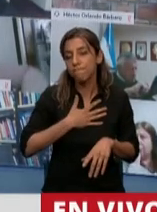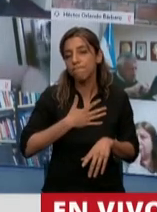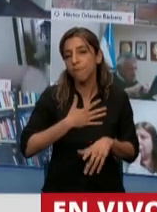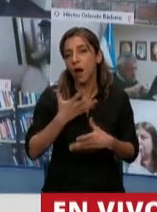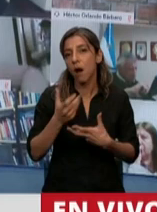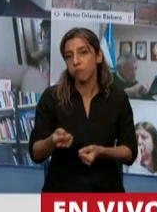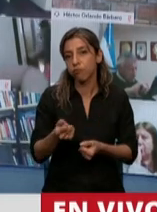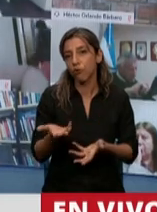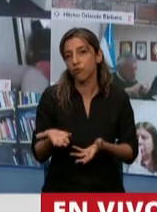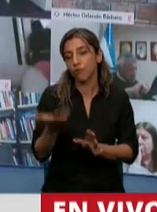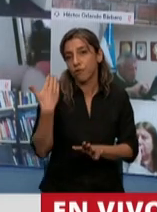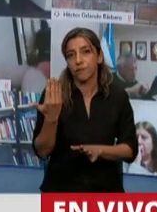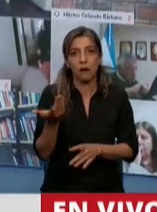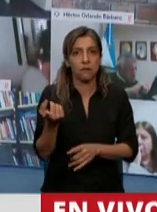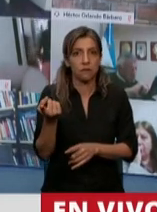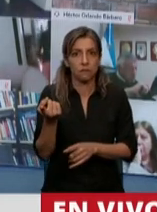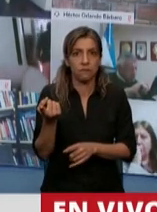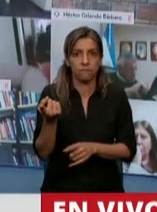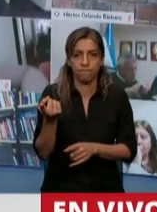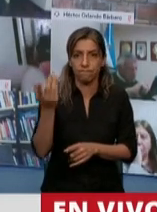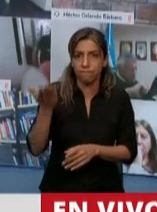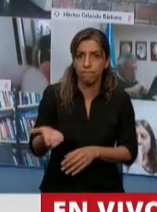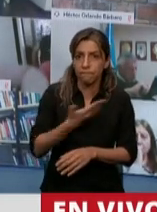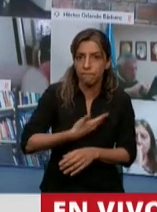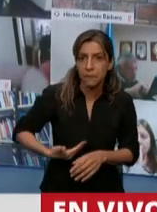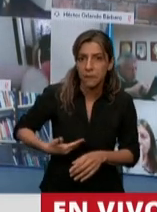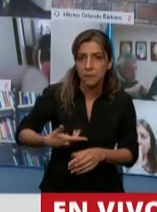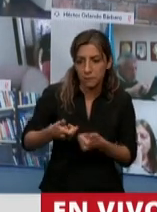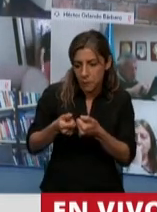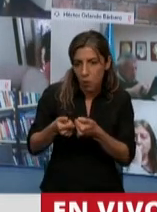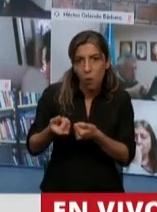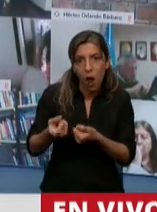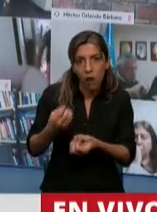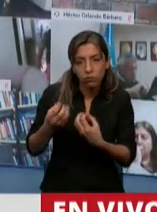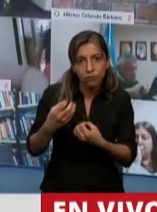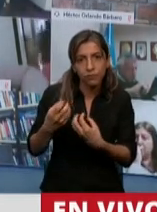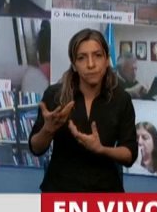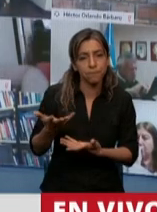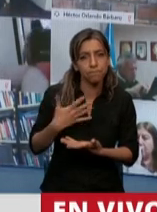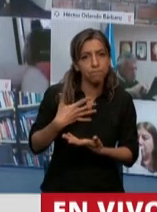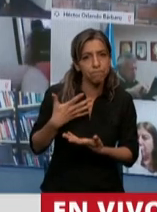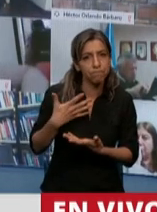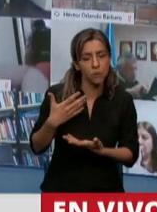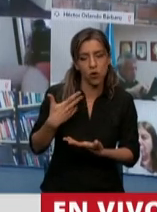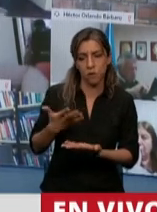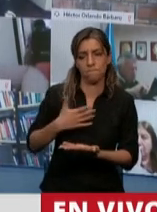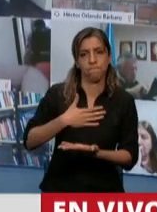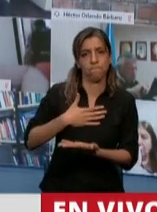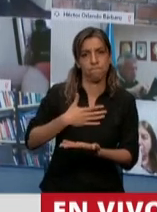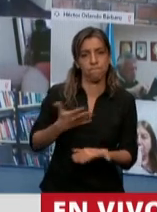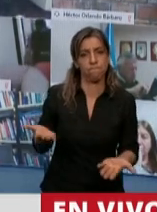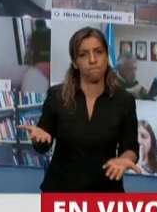respecto de lo que estaba recibiendo en su teléfono. Nosotros no somos ajenos a eso. Yo en la comisión de labor